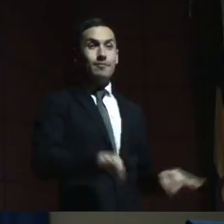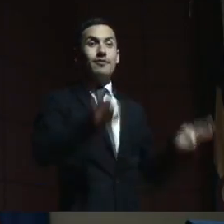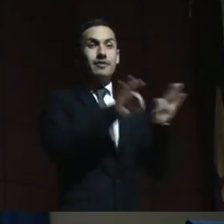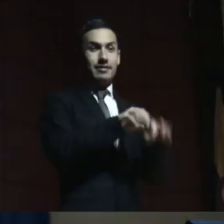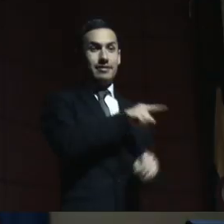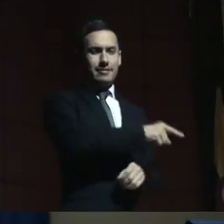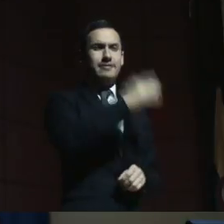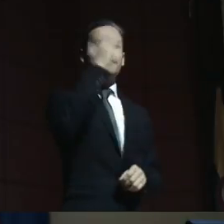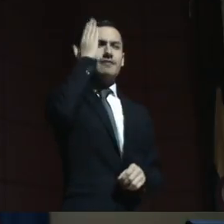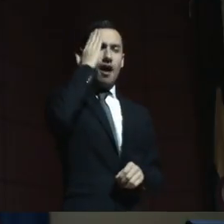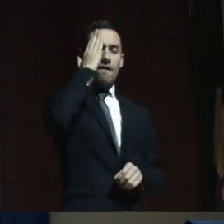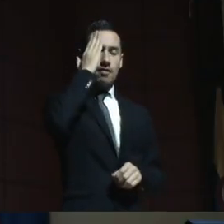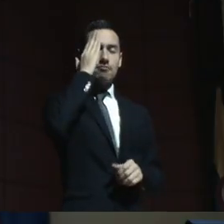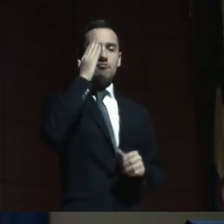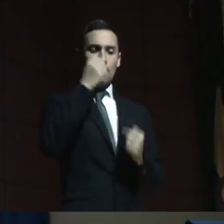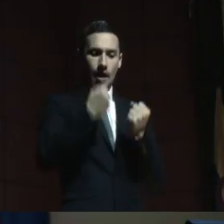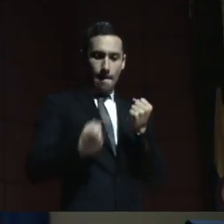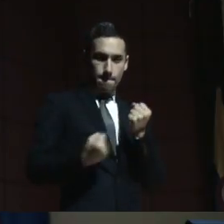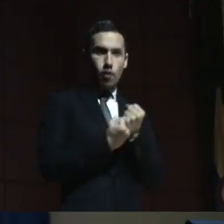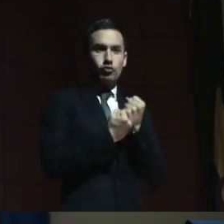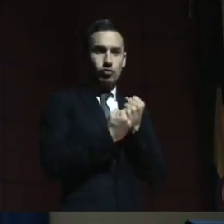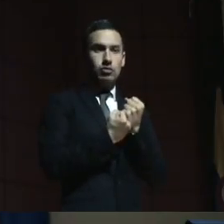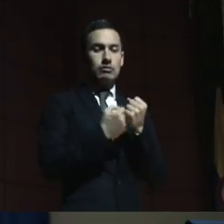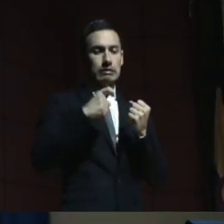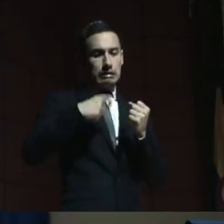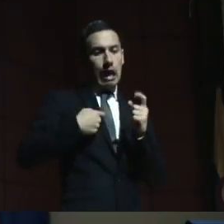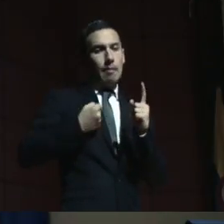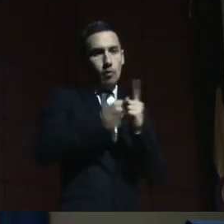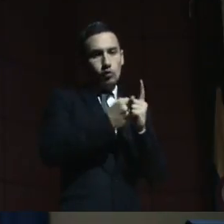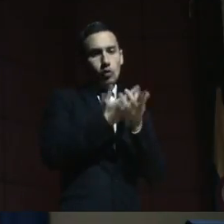reconozcan los apoyos que van a tener que tener.